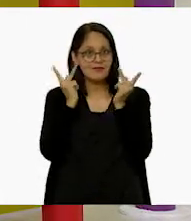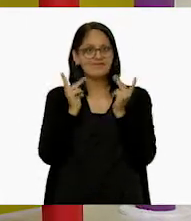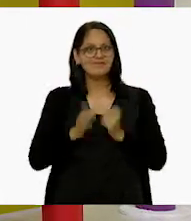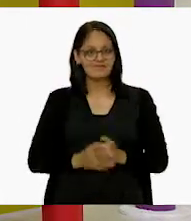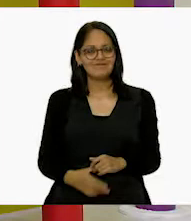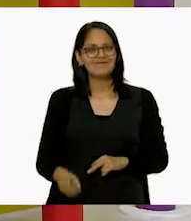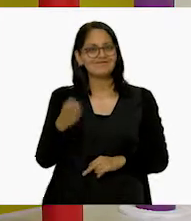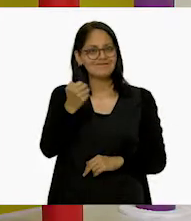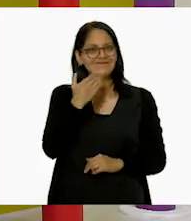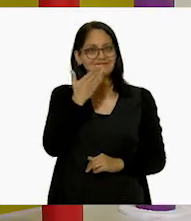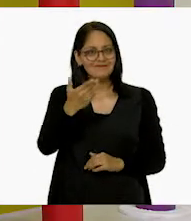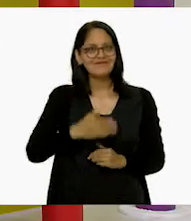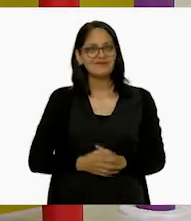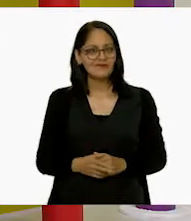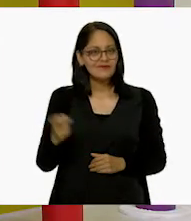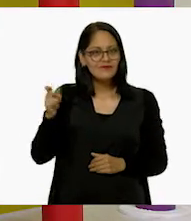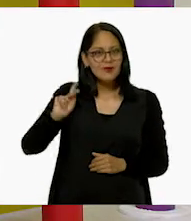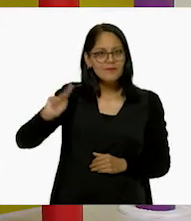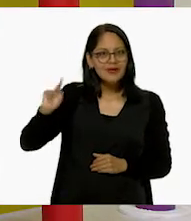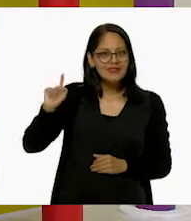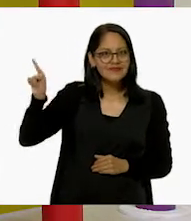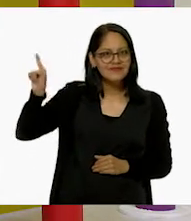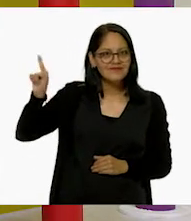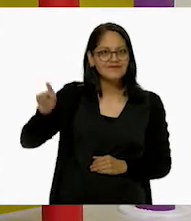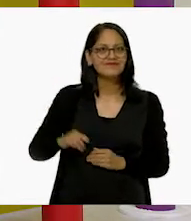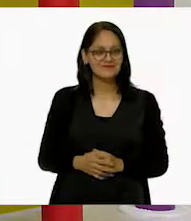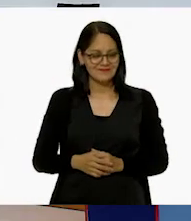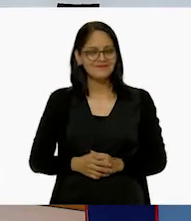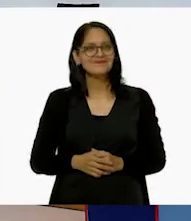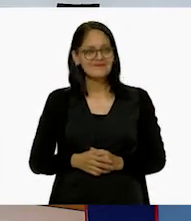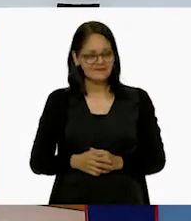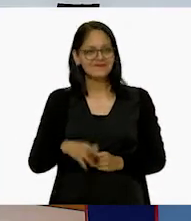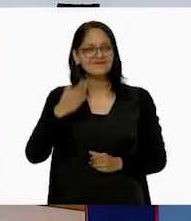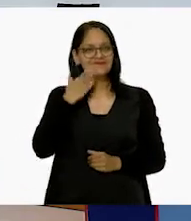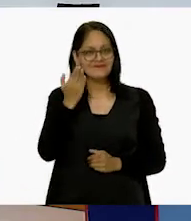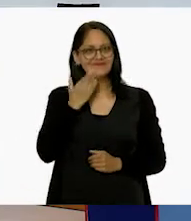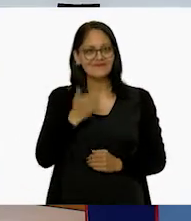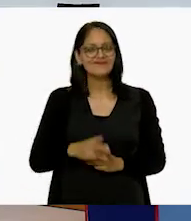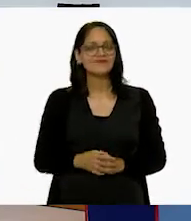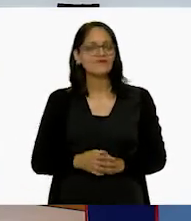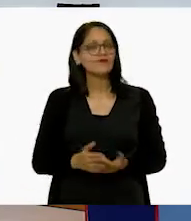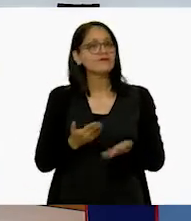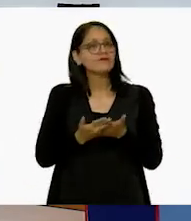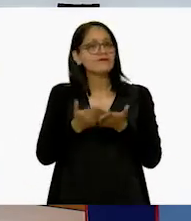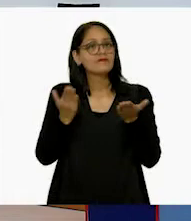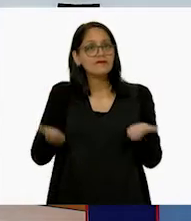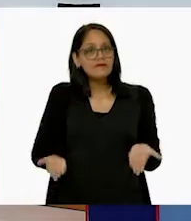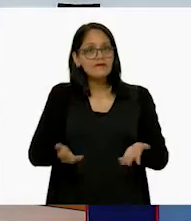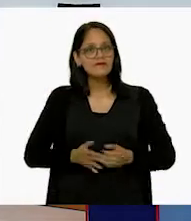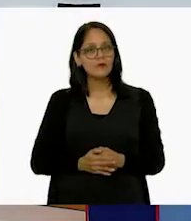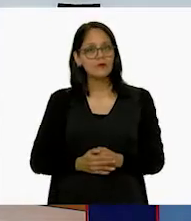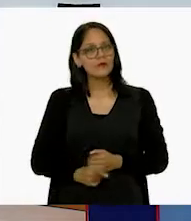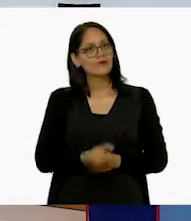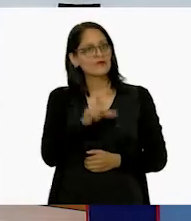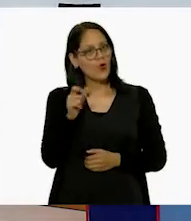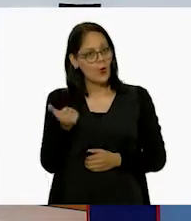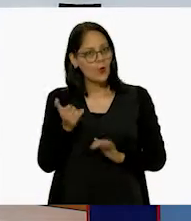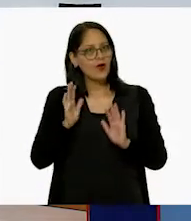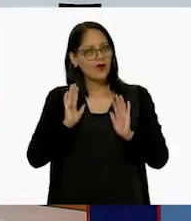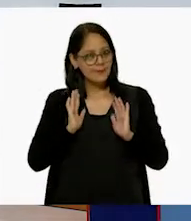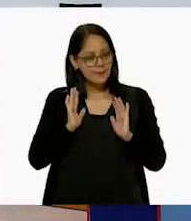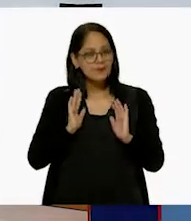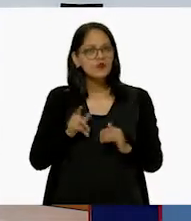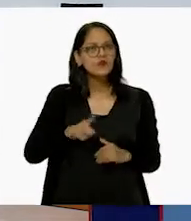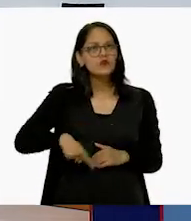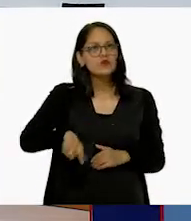Muy bien. Así, como este. Excelente, como ese, muy bien. Bien, ahora viene la parte